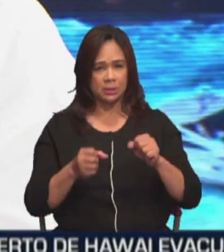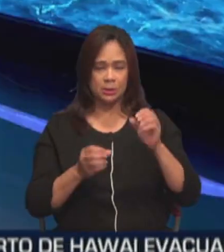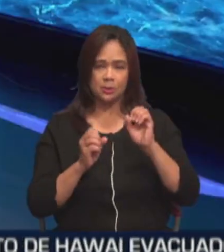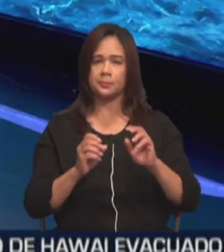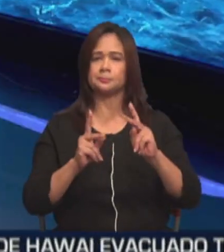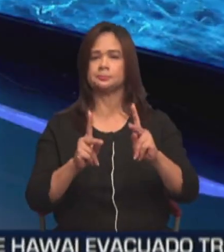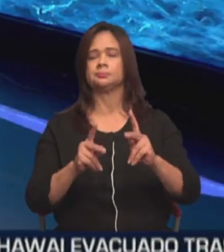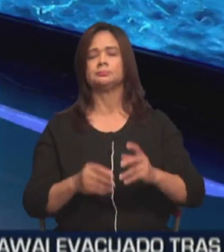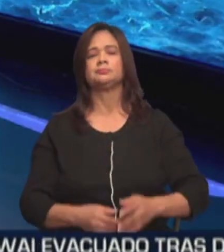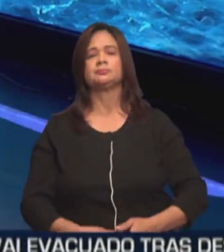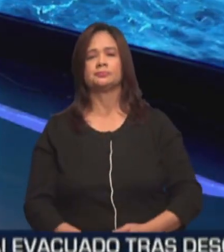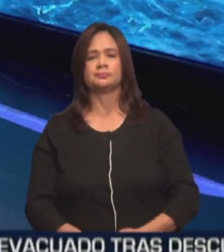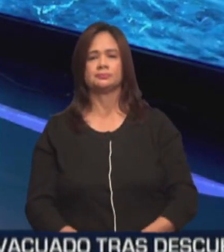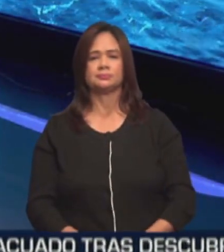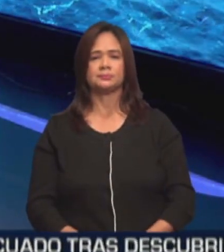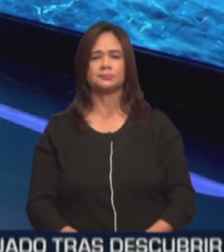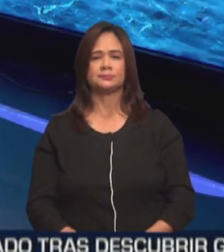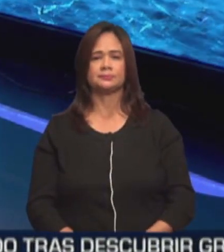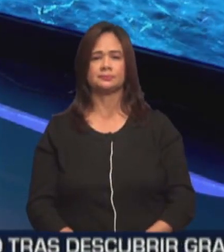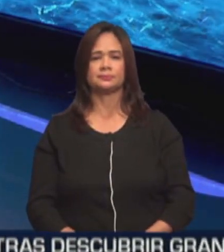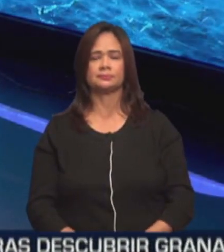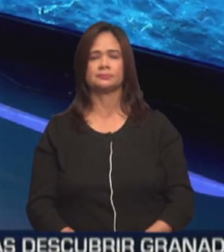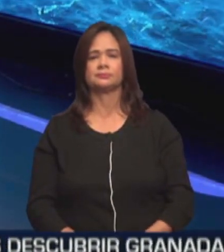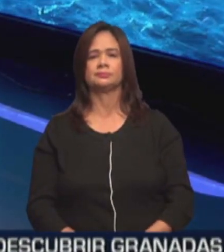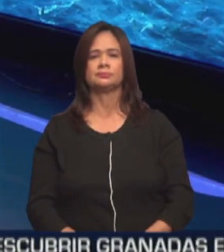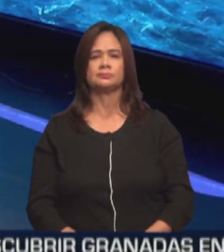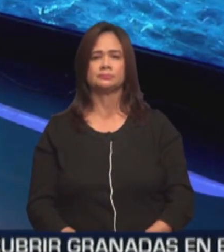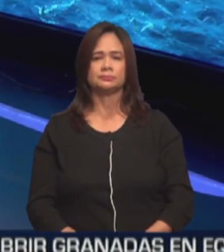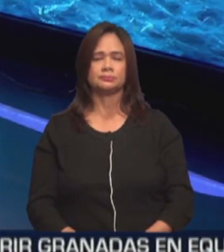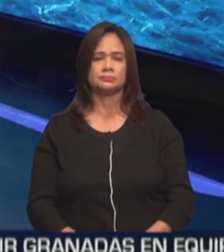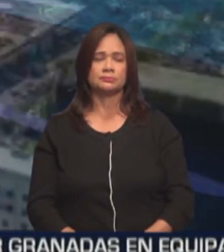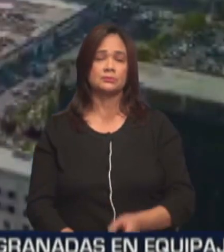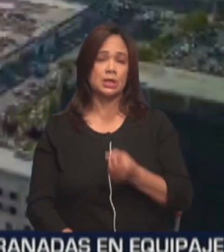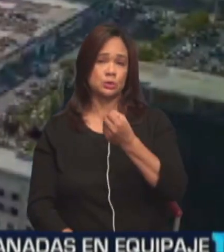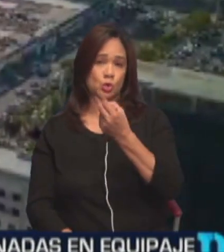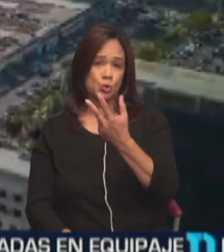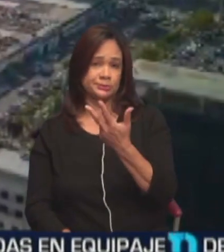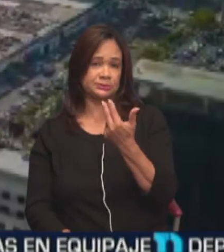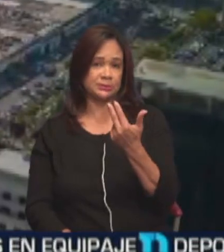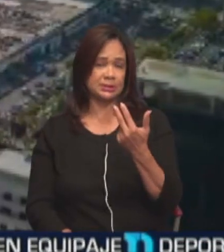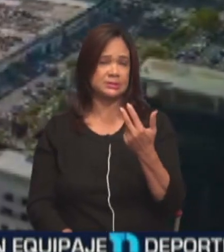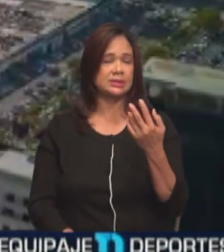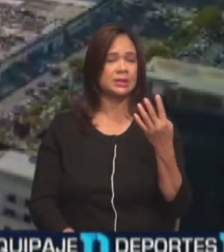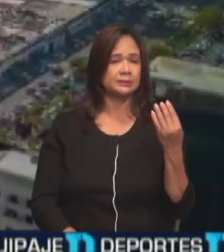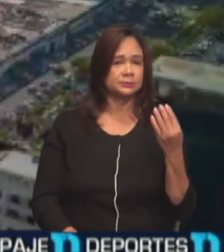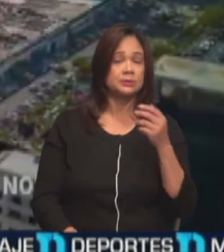oportunidad. Qué bien. Entonces, la... 13 y 14 de julio.